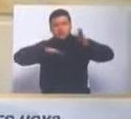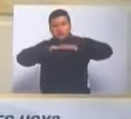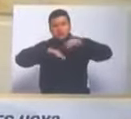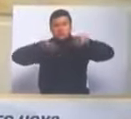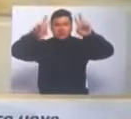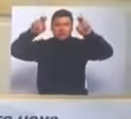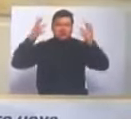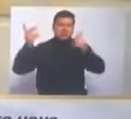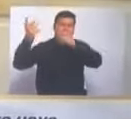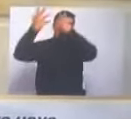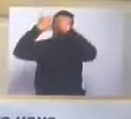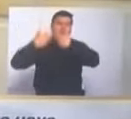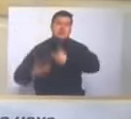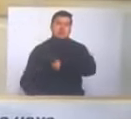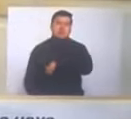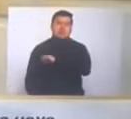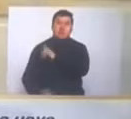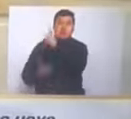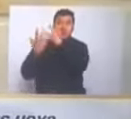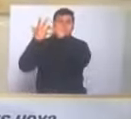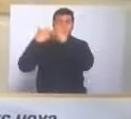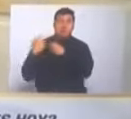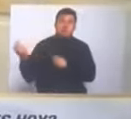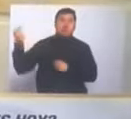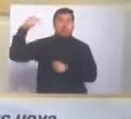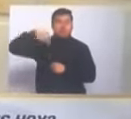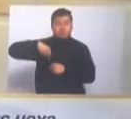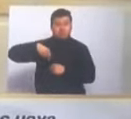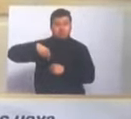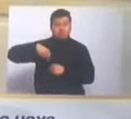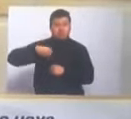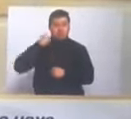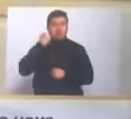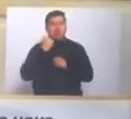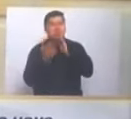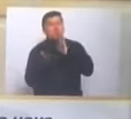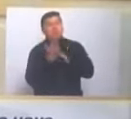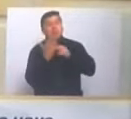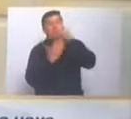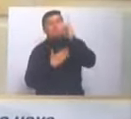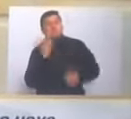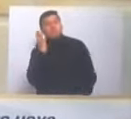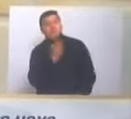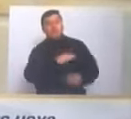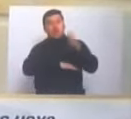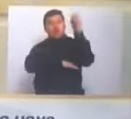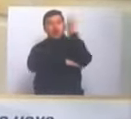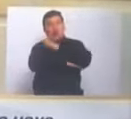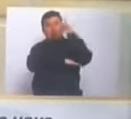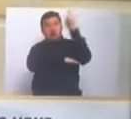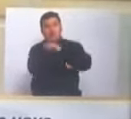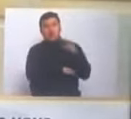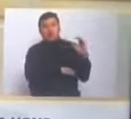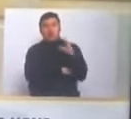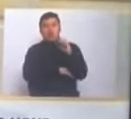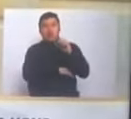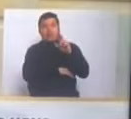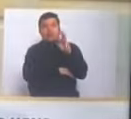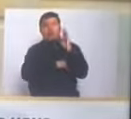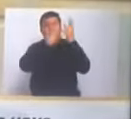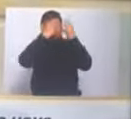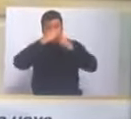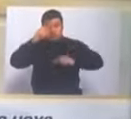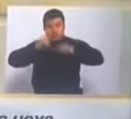Es una empresa española que se ganó una licitación con Ecopetrol para hacer una